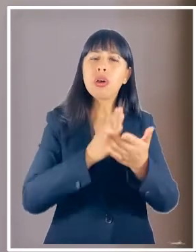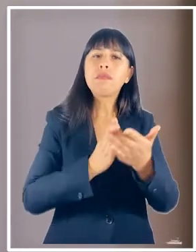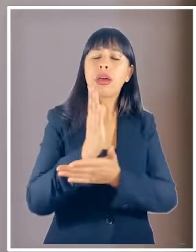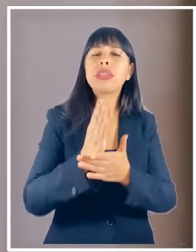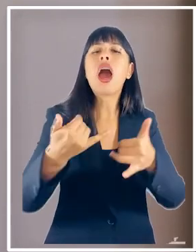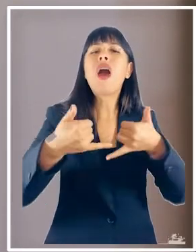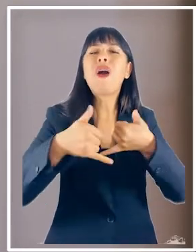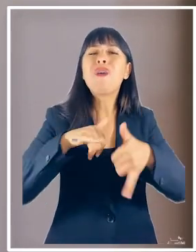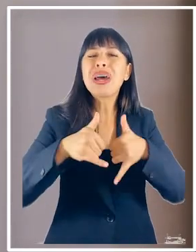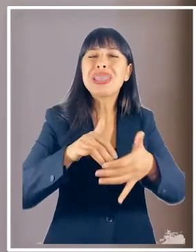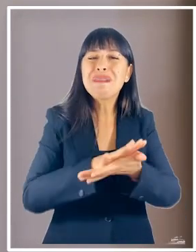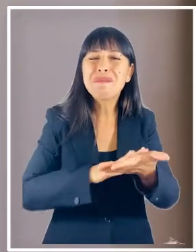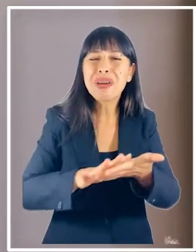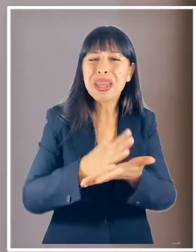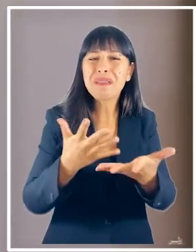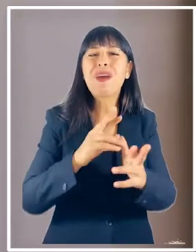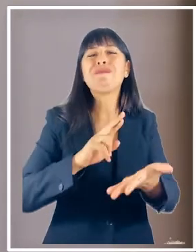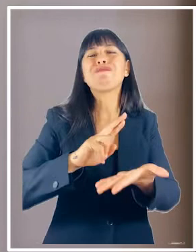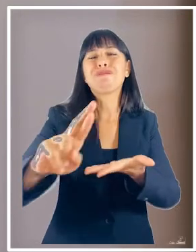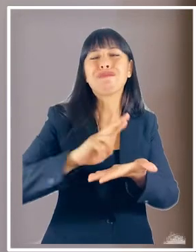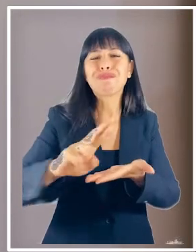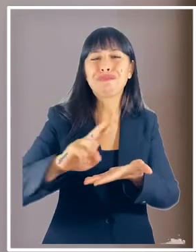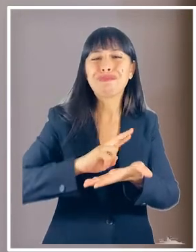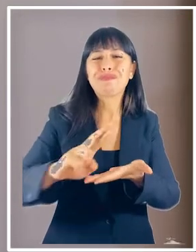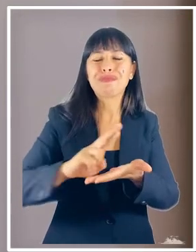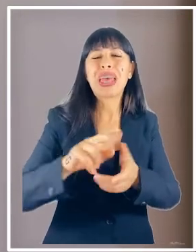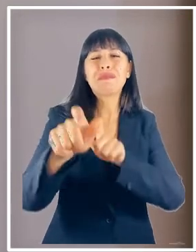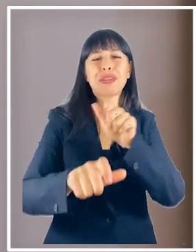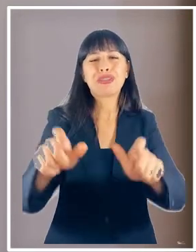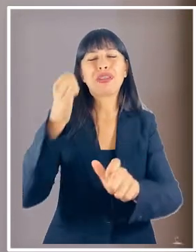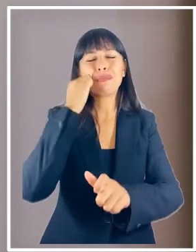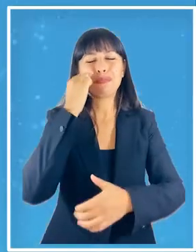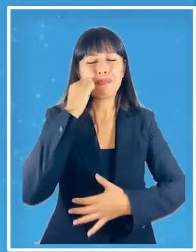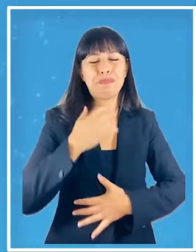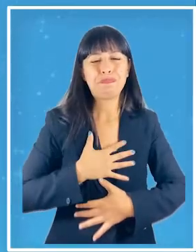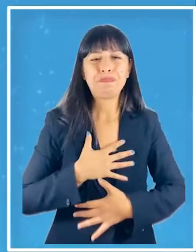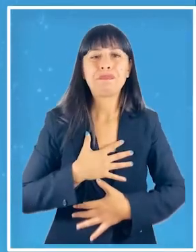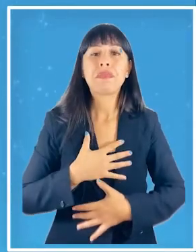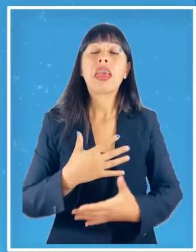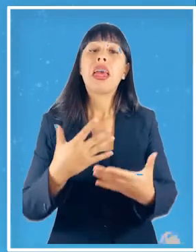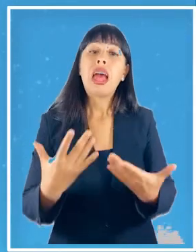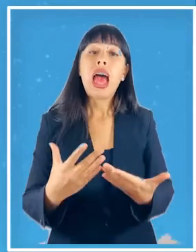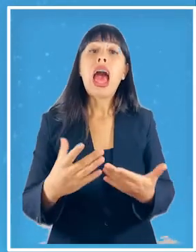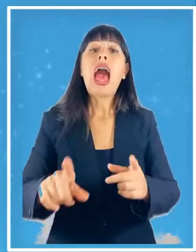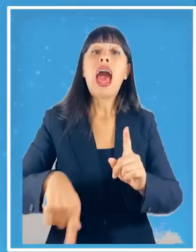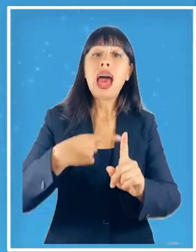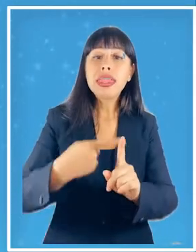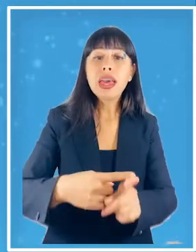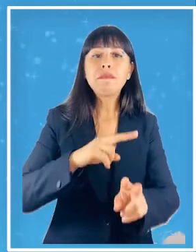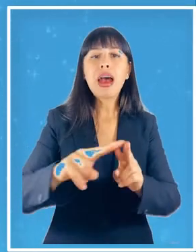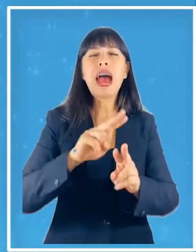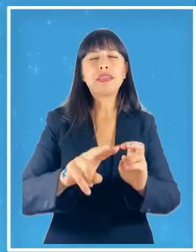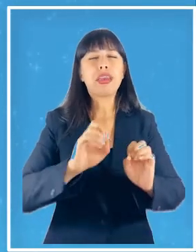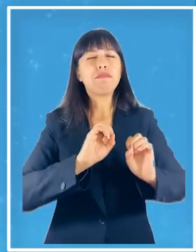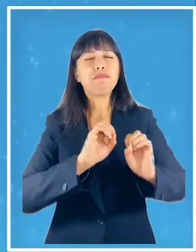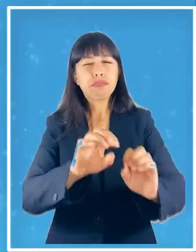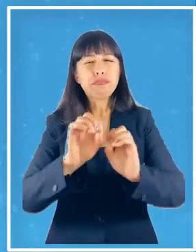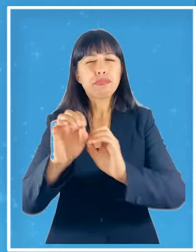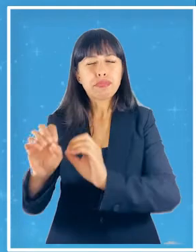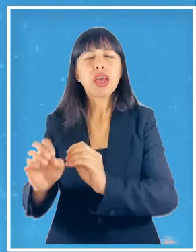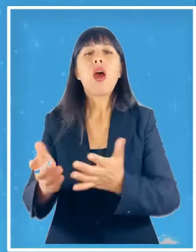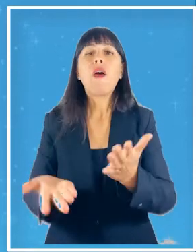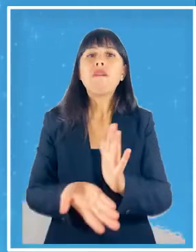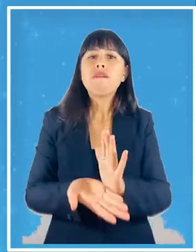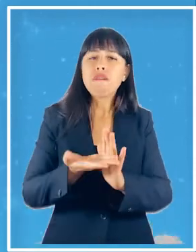aplicaciones como WhatsApp para comunicarse con sus seres queridos por otra parte pueden realizar acciones para